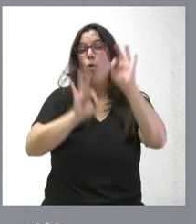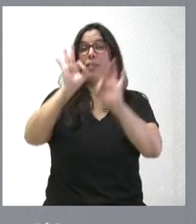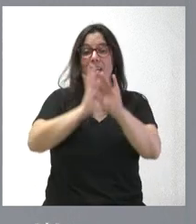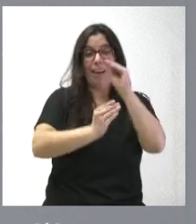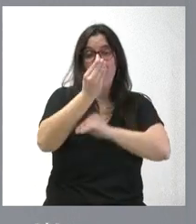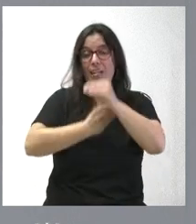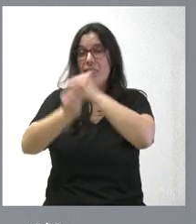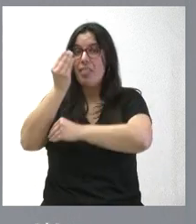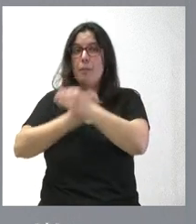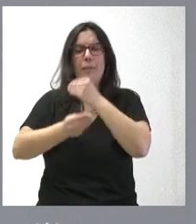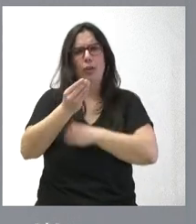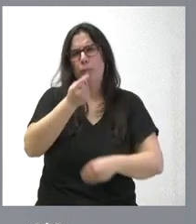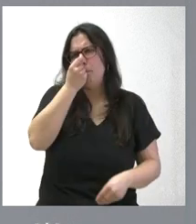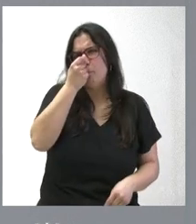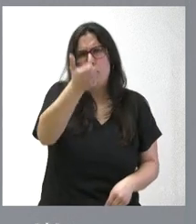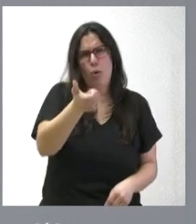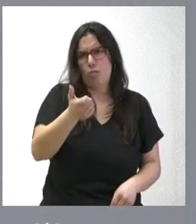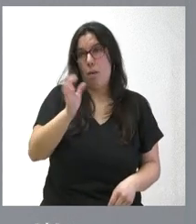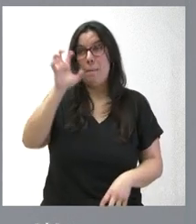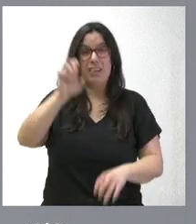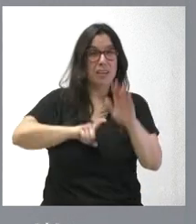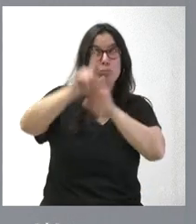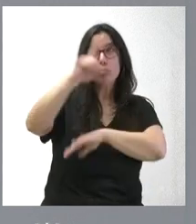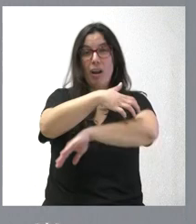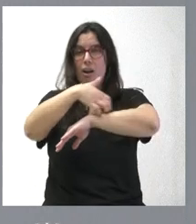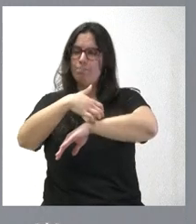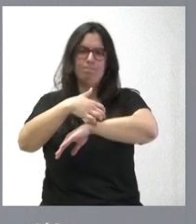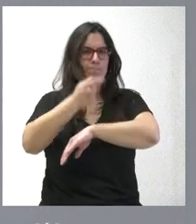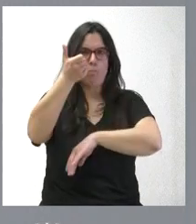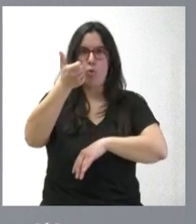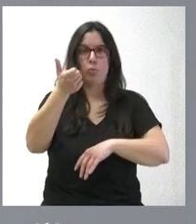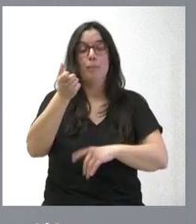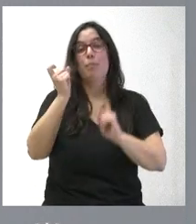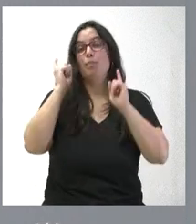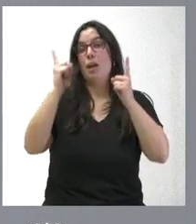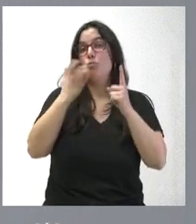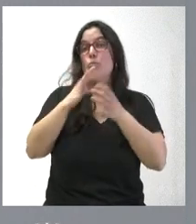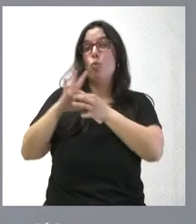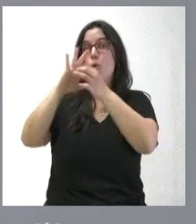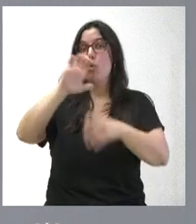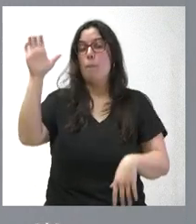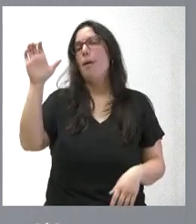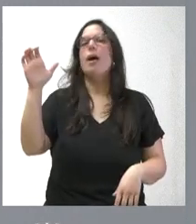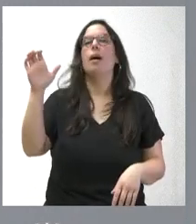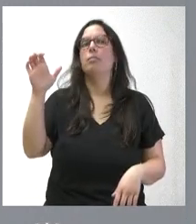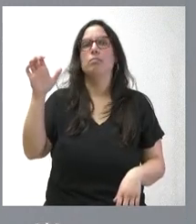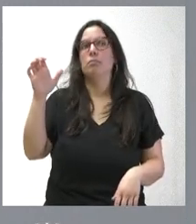extraordinariamente bajas en los países desarrollados. En el caso de la Unión Europea, ningún país supera la tasa de 2